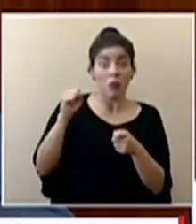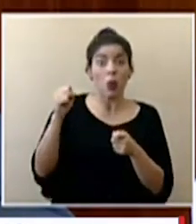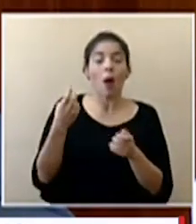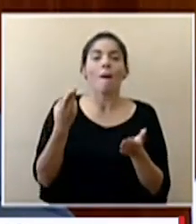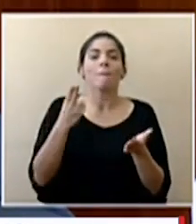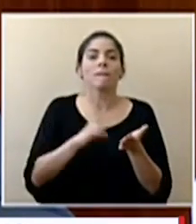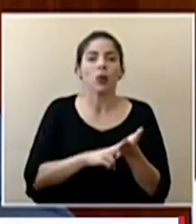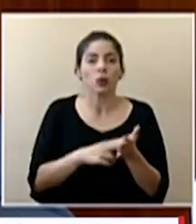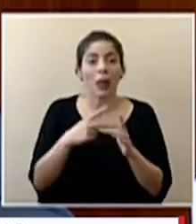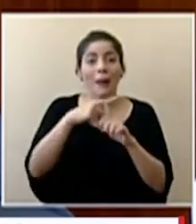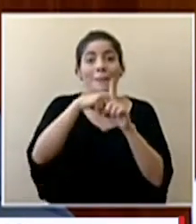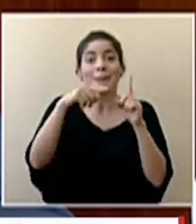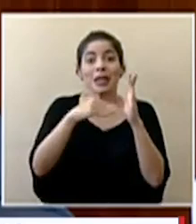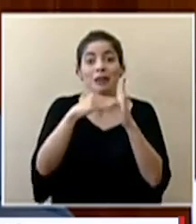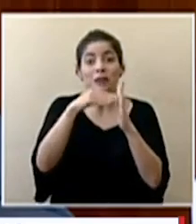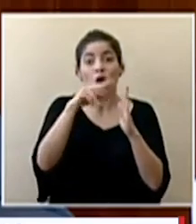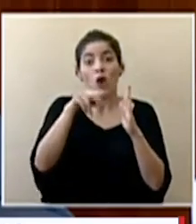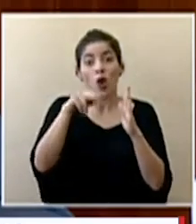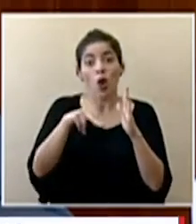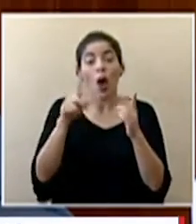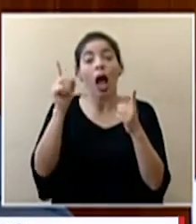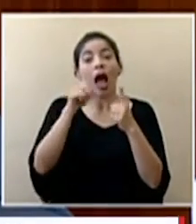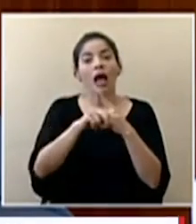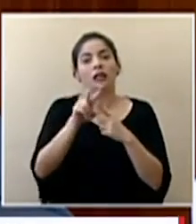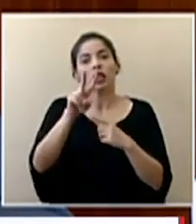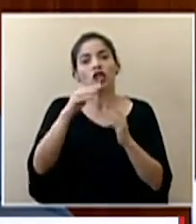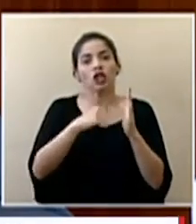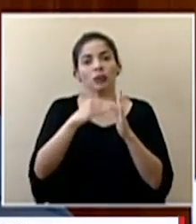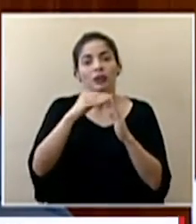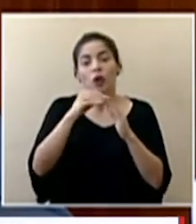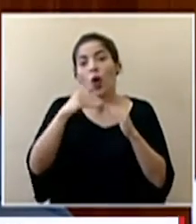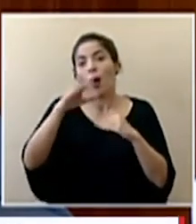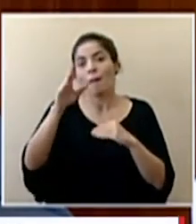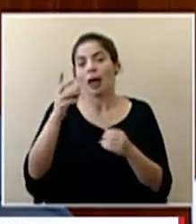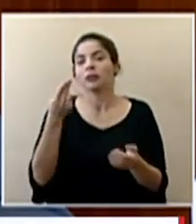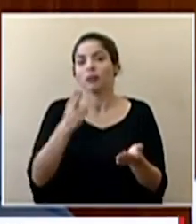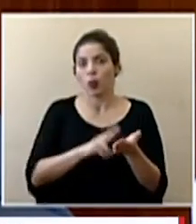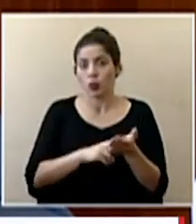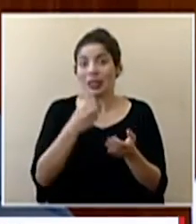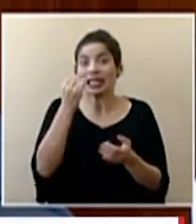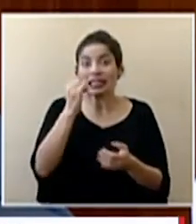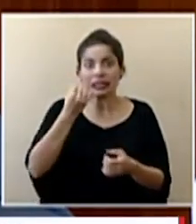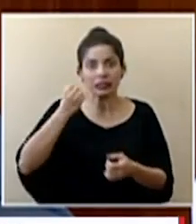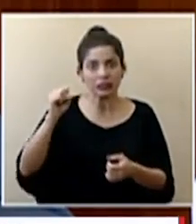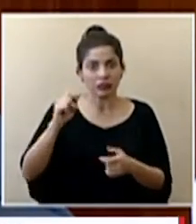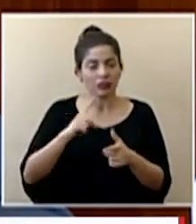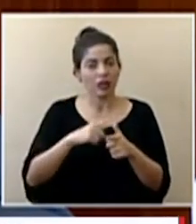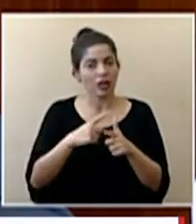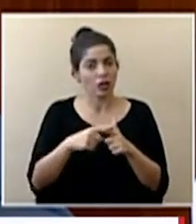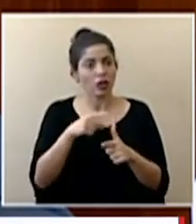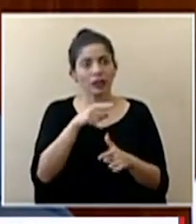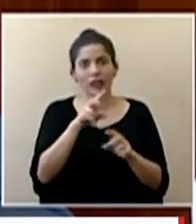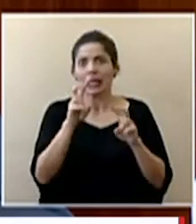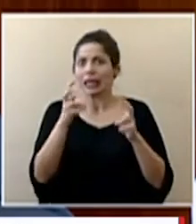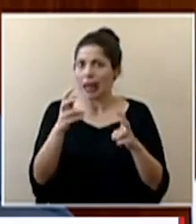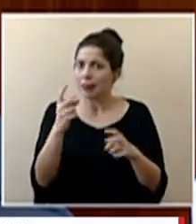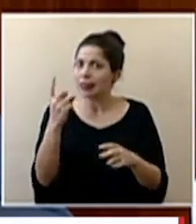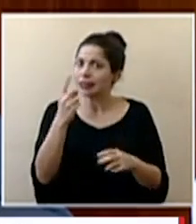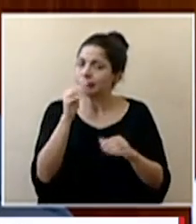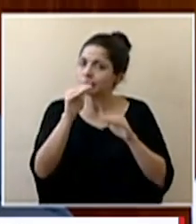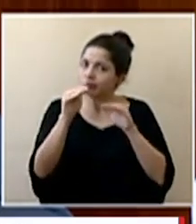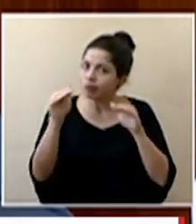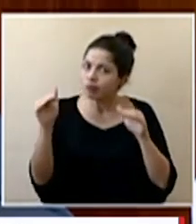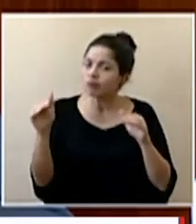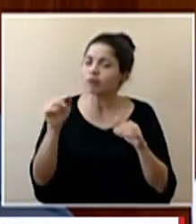desde los el medio millón de colones hasta incluso dos millones o más de colones así que para que sepan que este asunto estamos llamando siempre a que